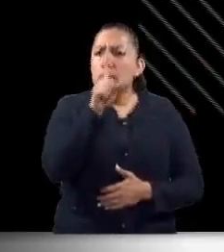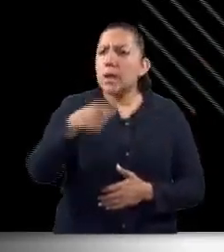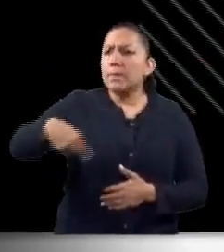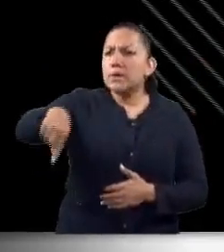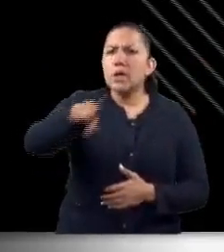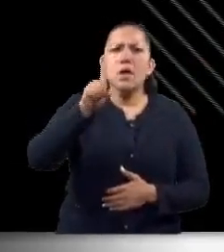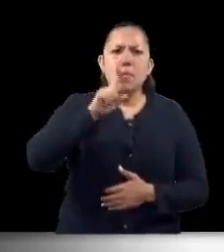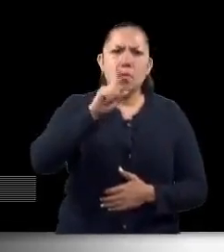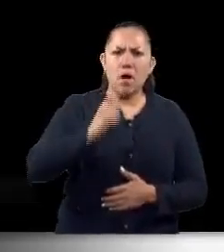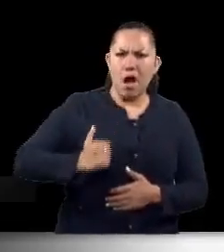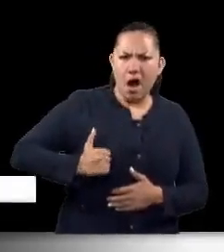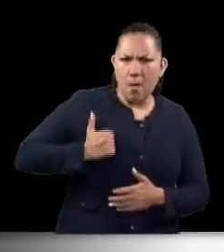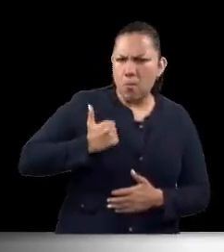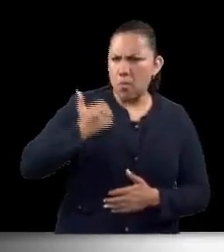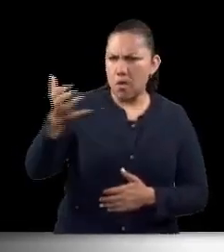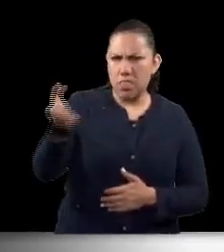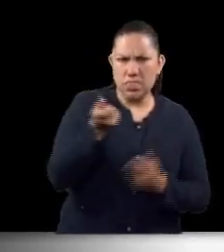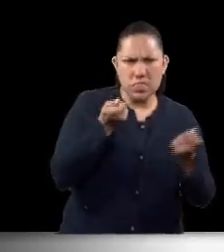feminicidio.